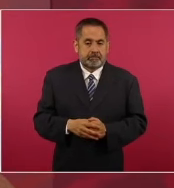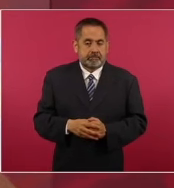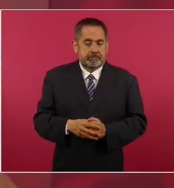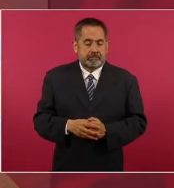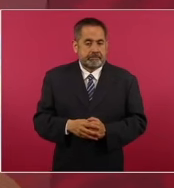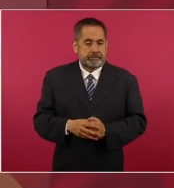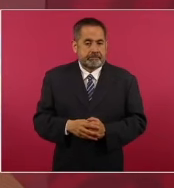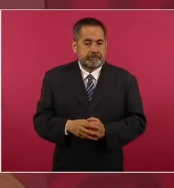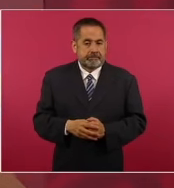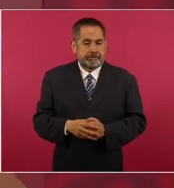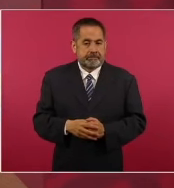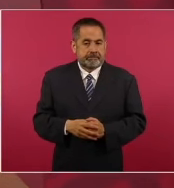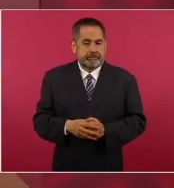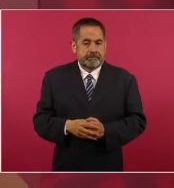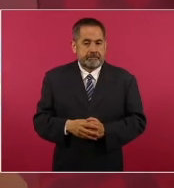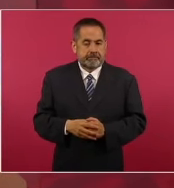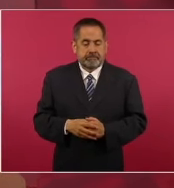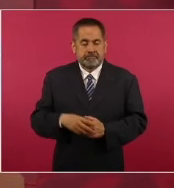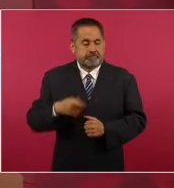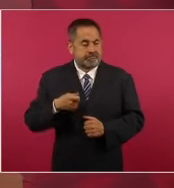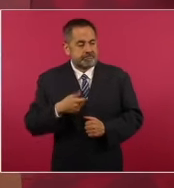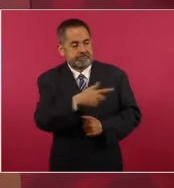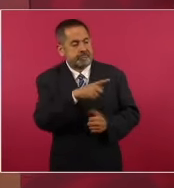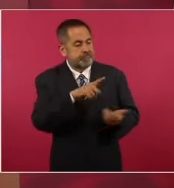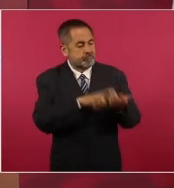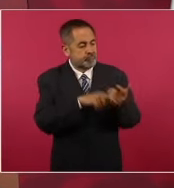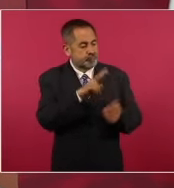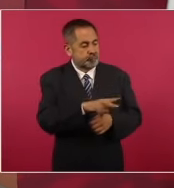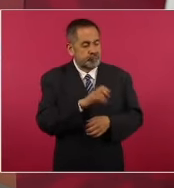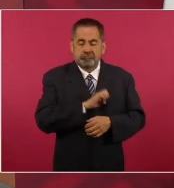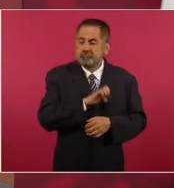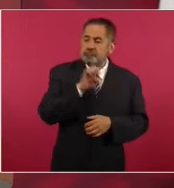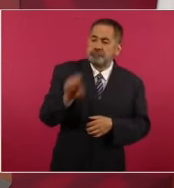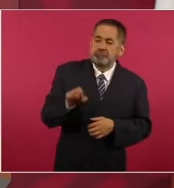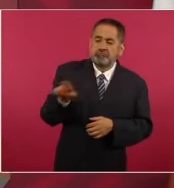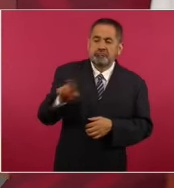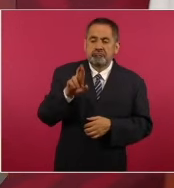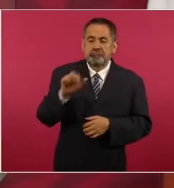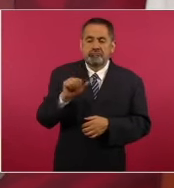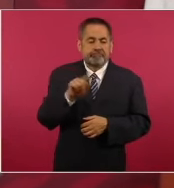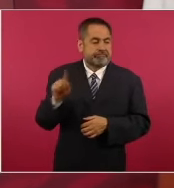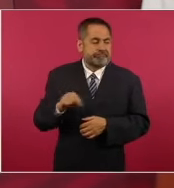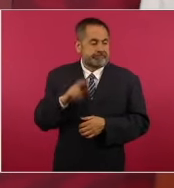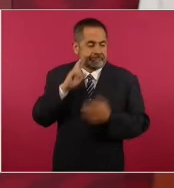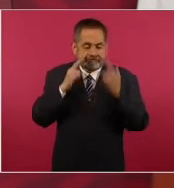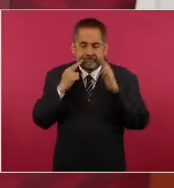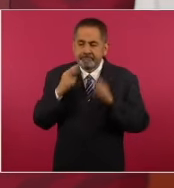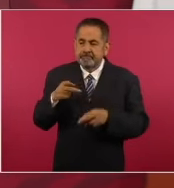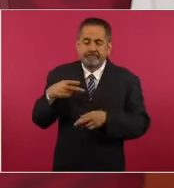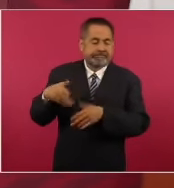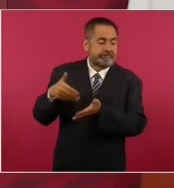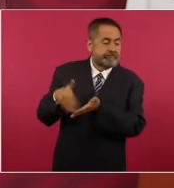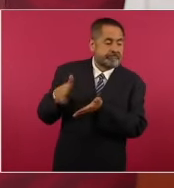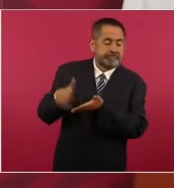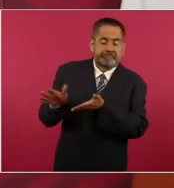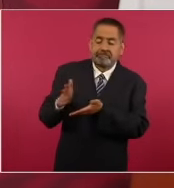de que son racista, de que son clasista,